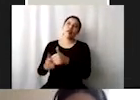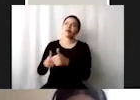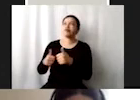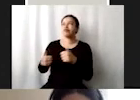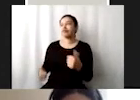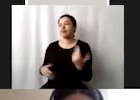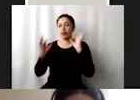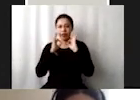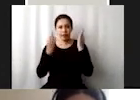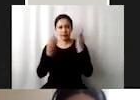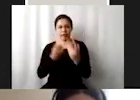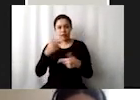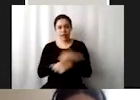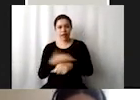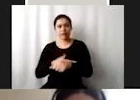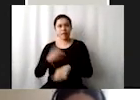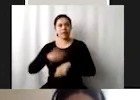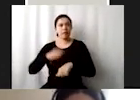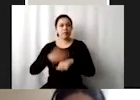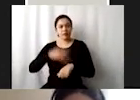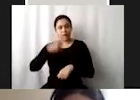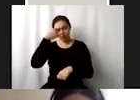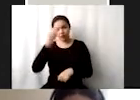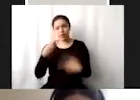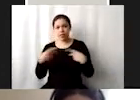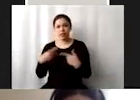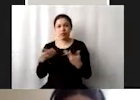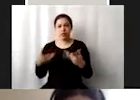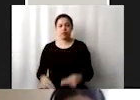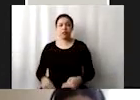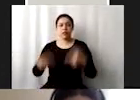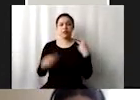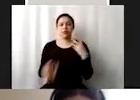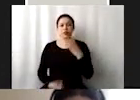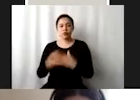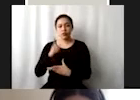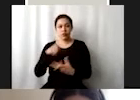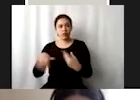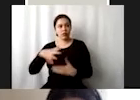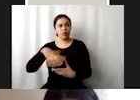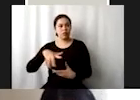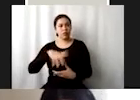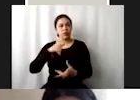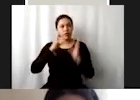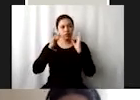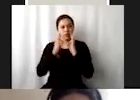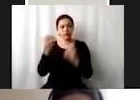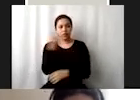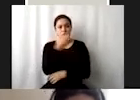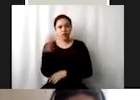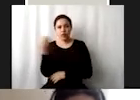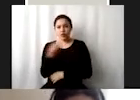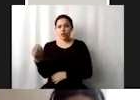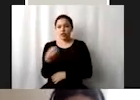vida más fáciles a los emprendedores y aquellas personas que buscan convertirse en fuentes organizaciones que buscan